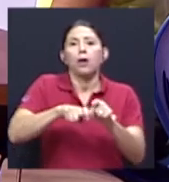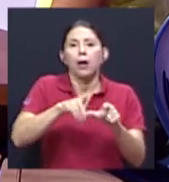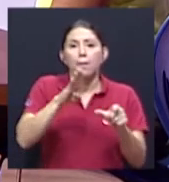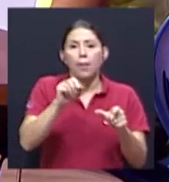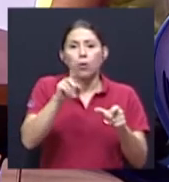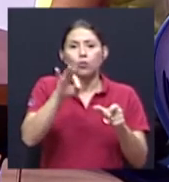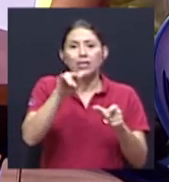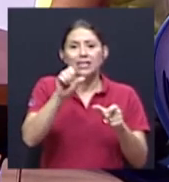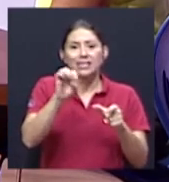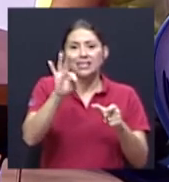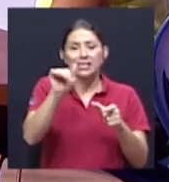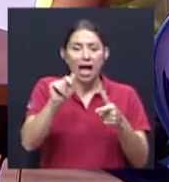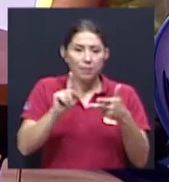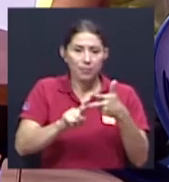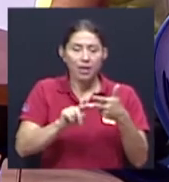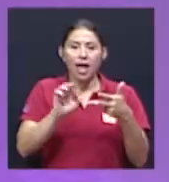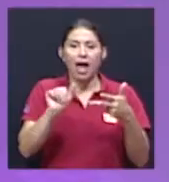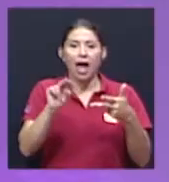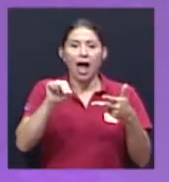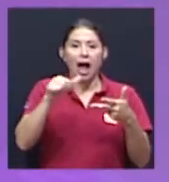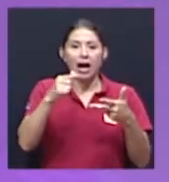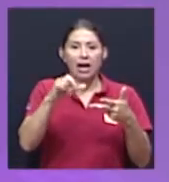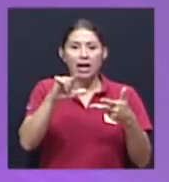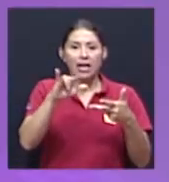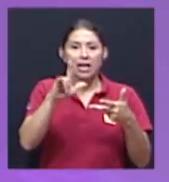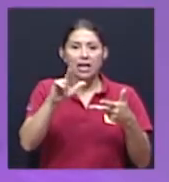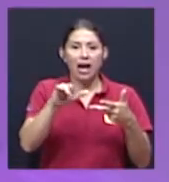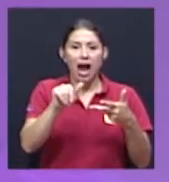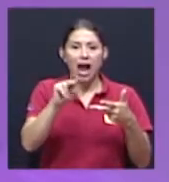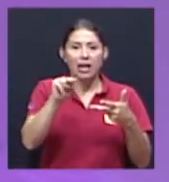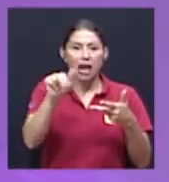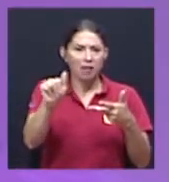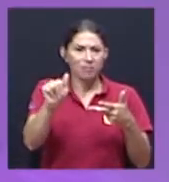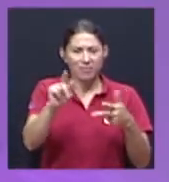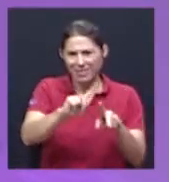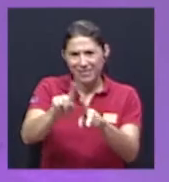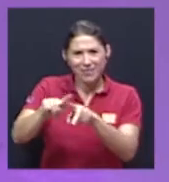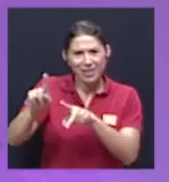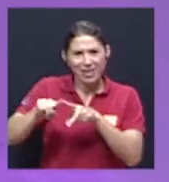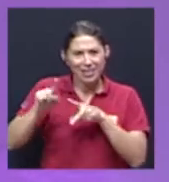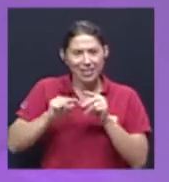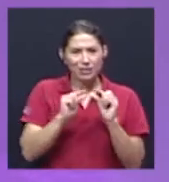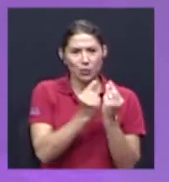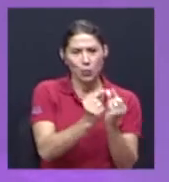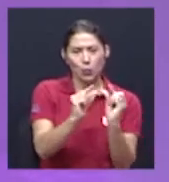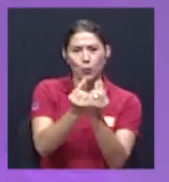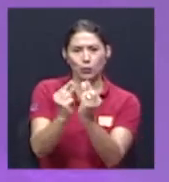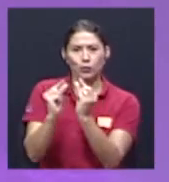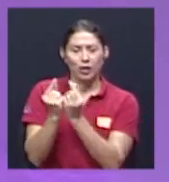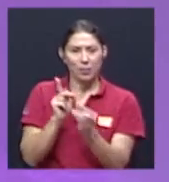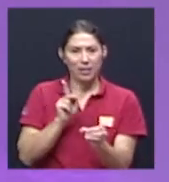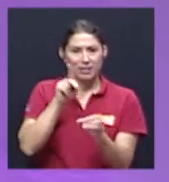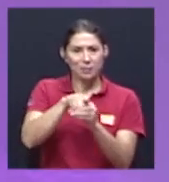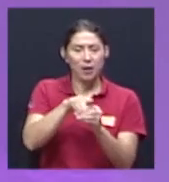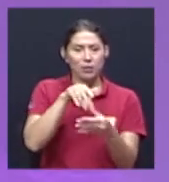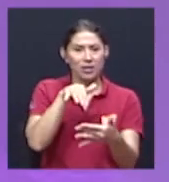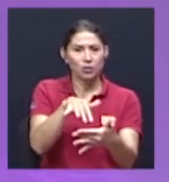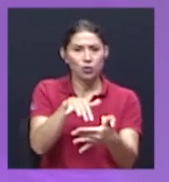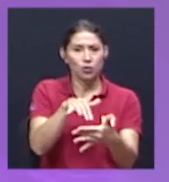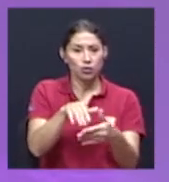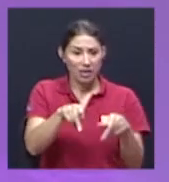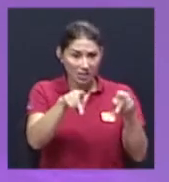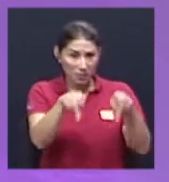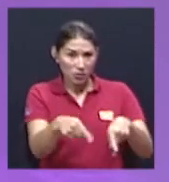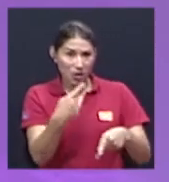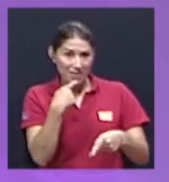bautista, anglicana, digo, por ejemplo, otras, ¿verdad?, las denominaciones que también participaron en el estudio, no significa que esa